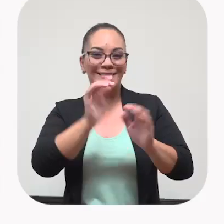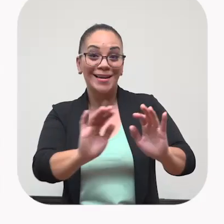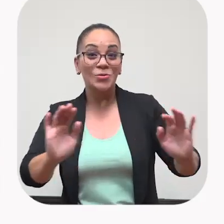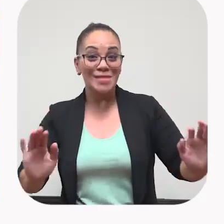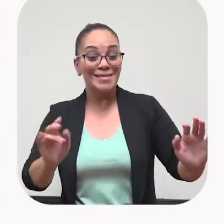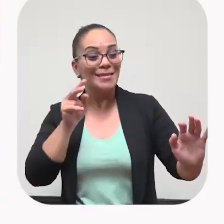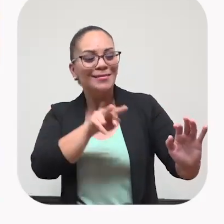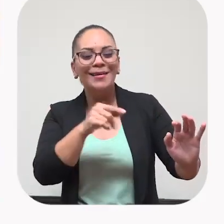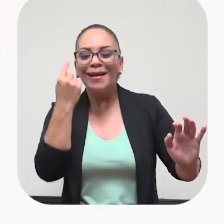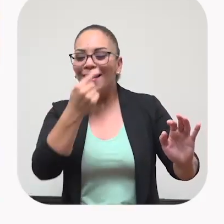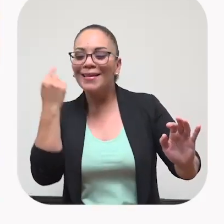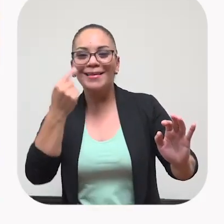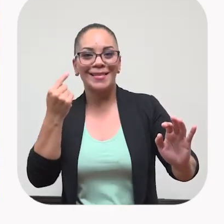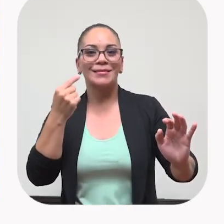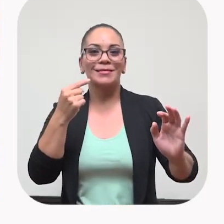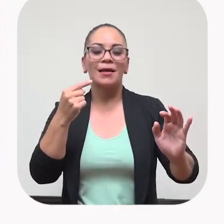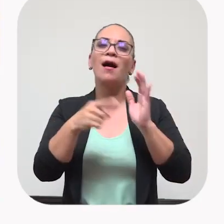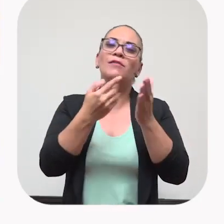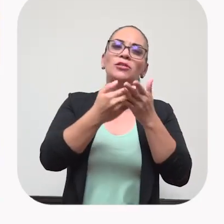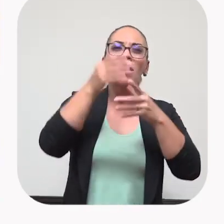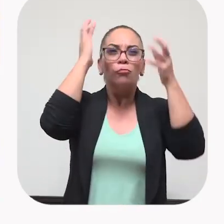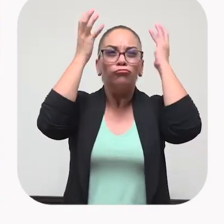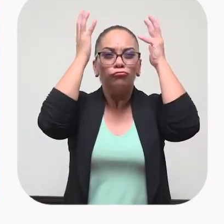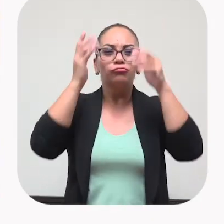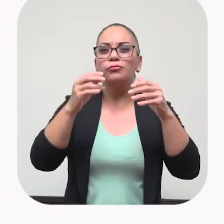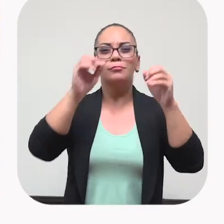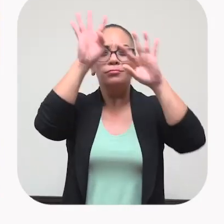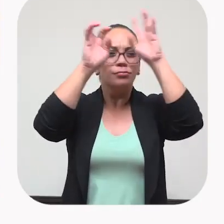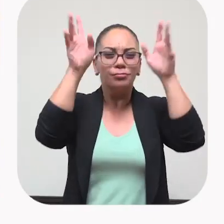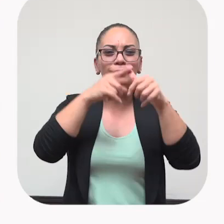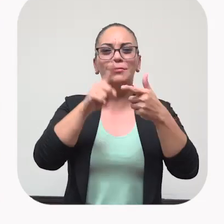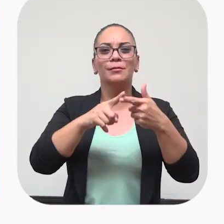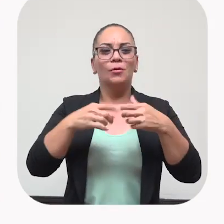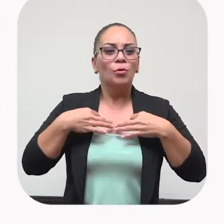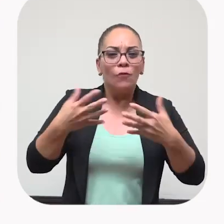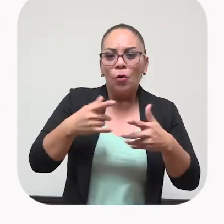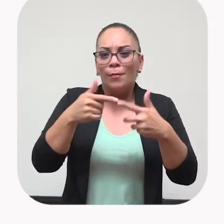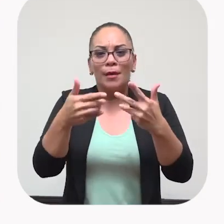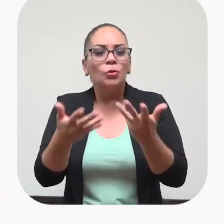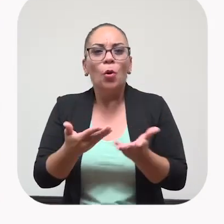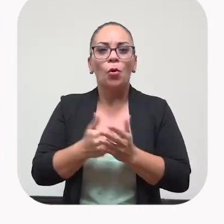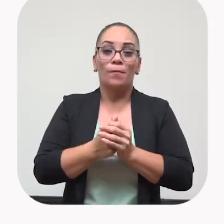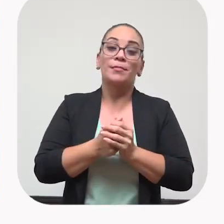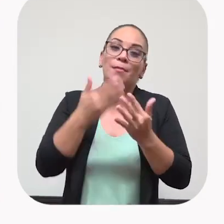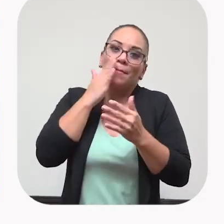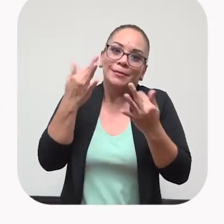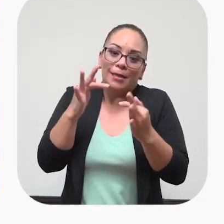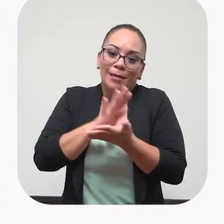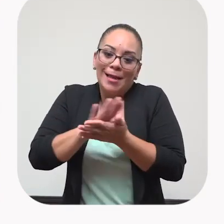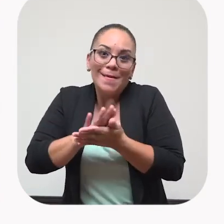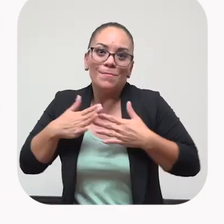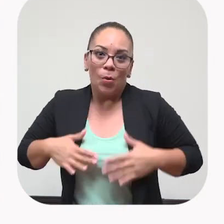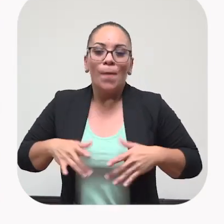caritas, ¿verdad? En esas caritas que llegan, a veces que si despeinadas, a veces que suscitas un uniforme, que ellas tratan, ¿verdad? De mantenerlo limpiecito, pero